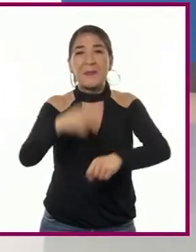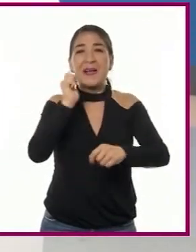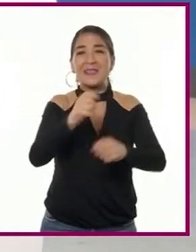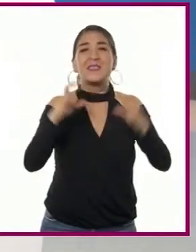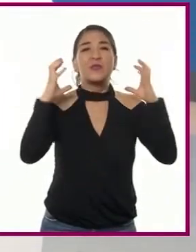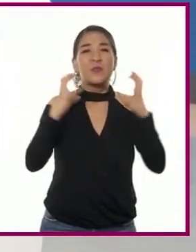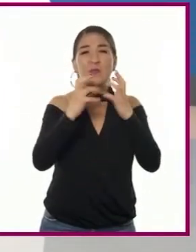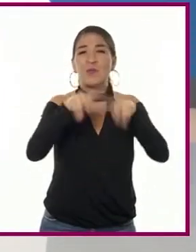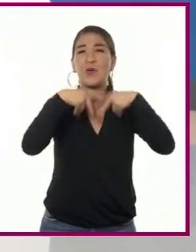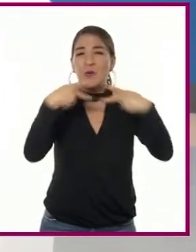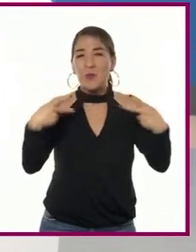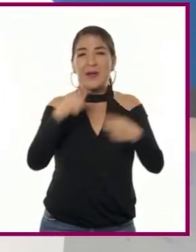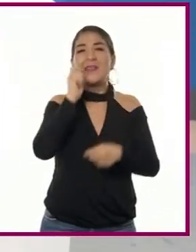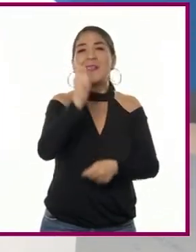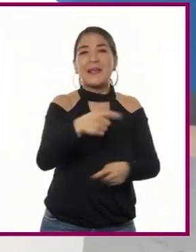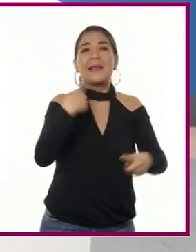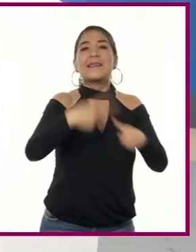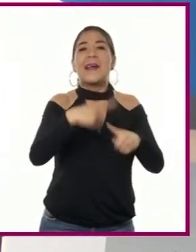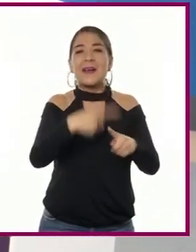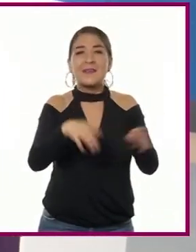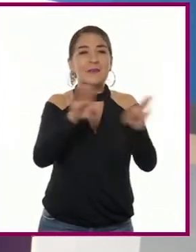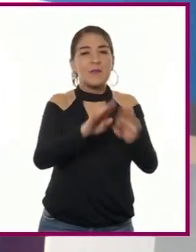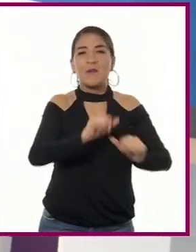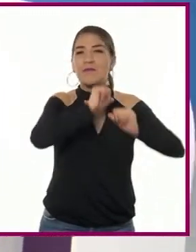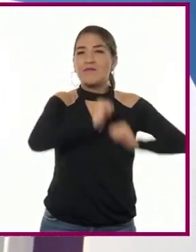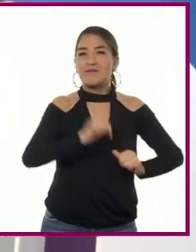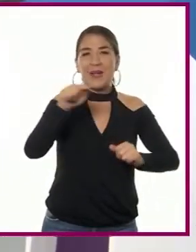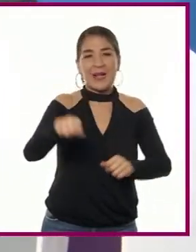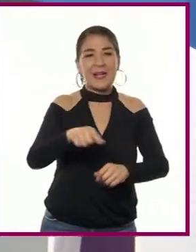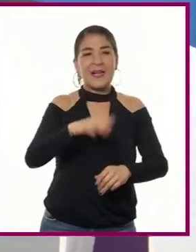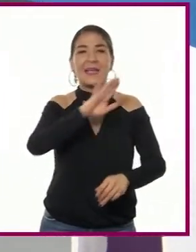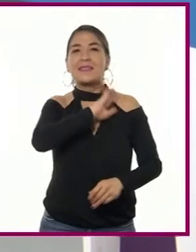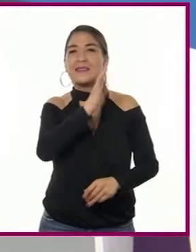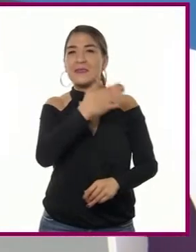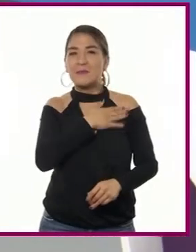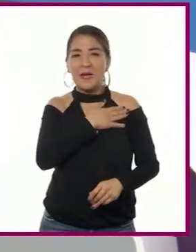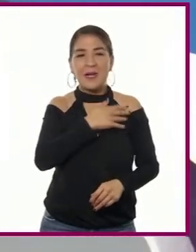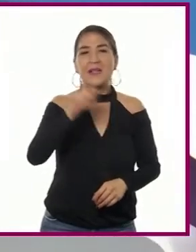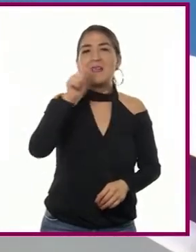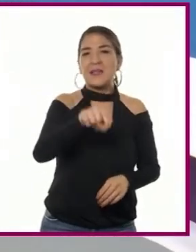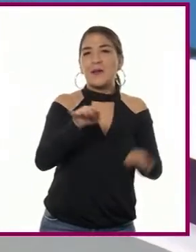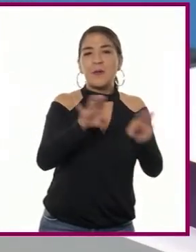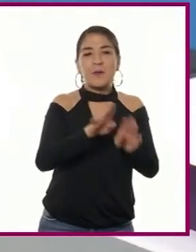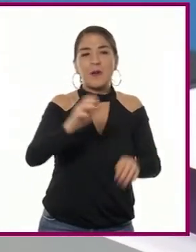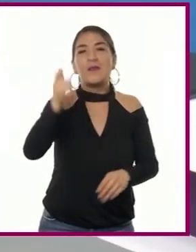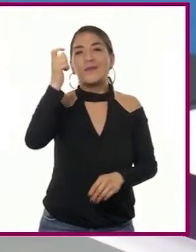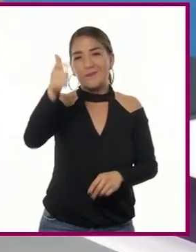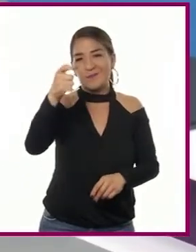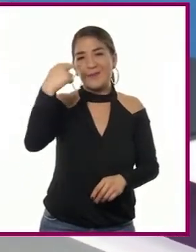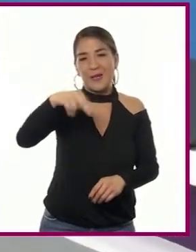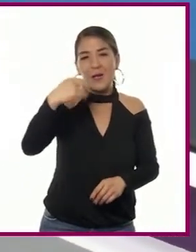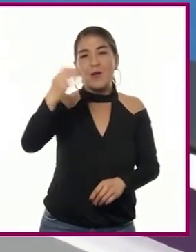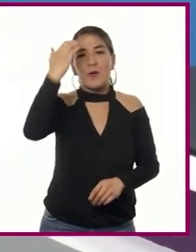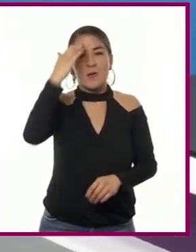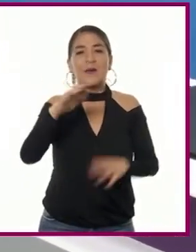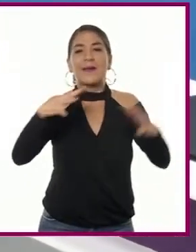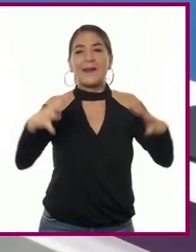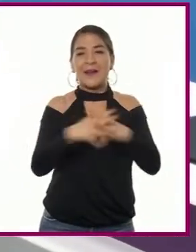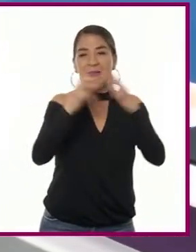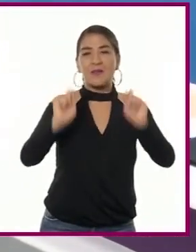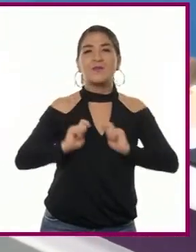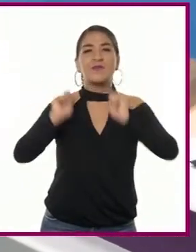guerra en Europa por ver quién ocuparía el trono español, la cual fue conocida como la Guerra de Sucesión Española.